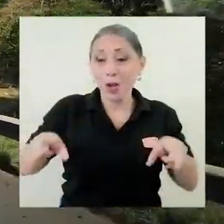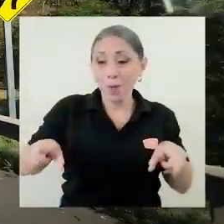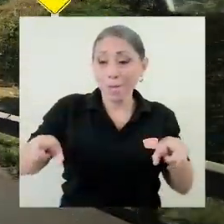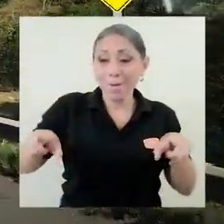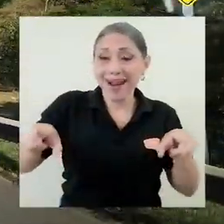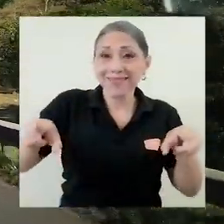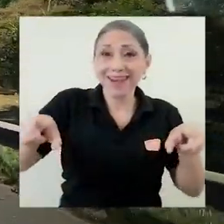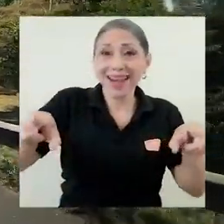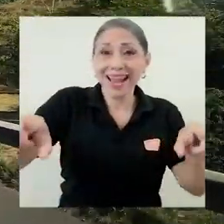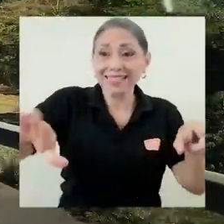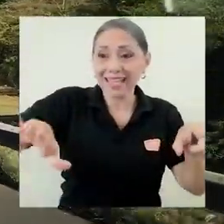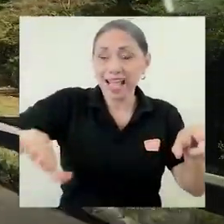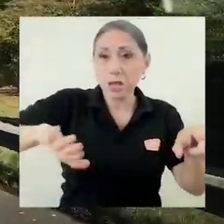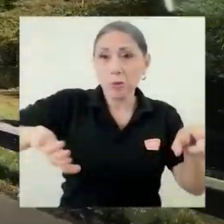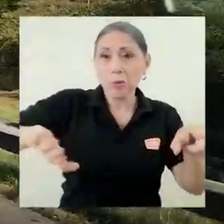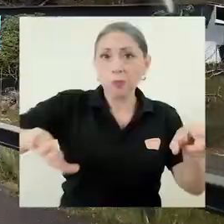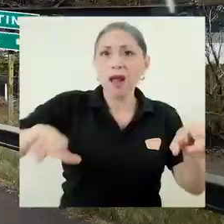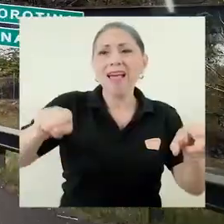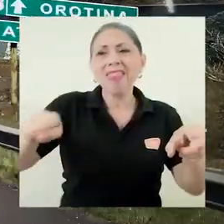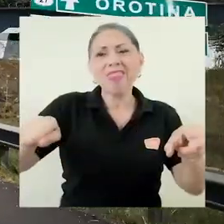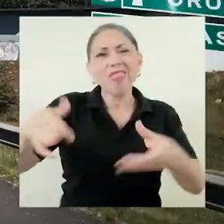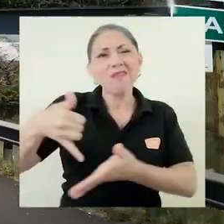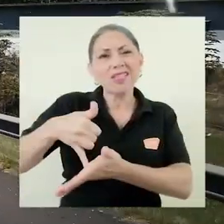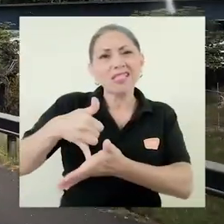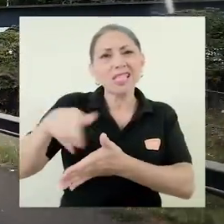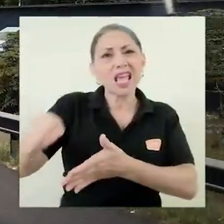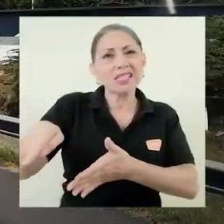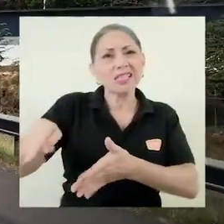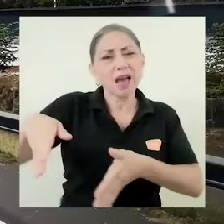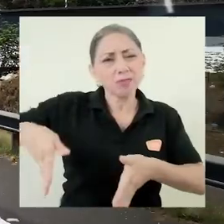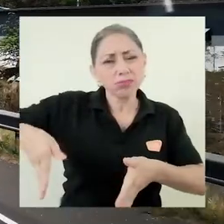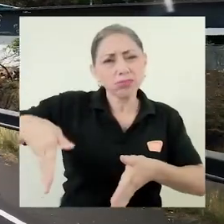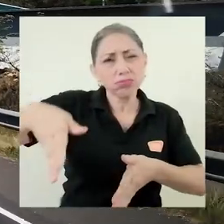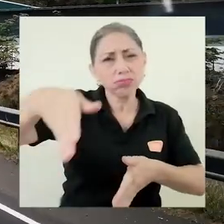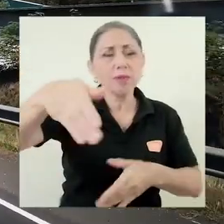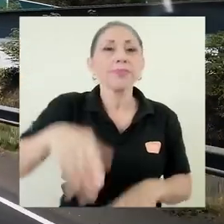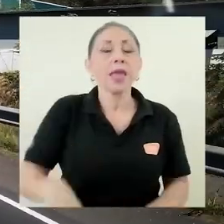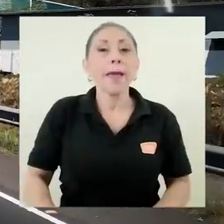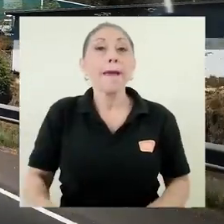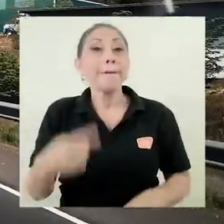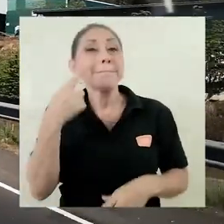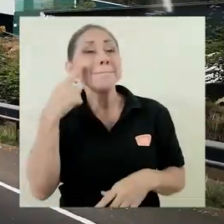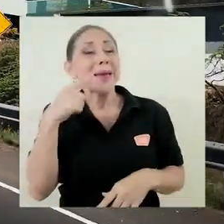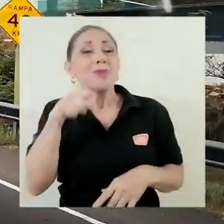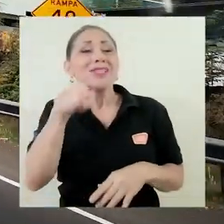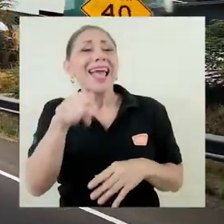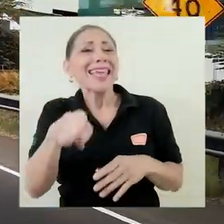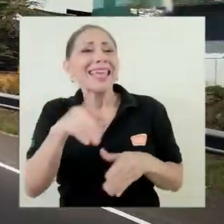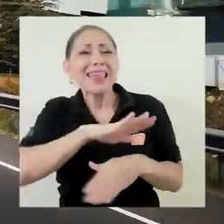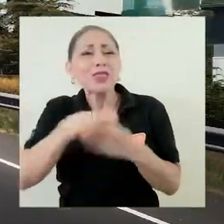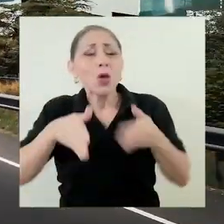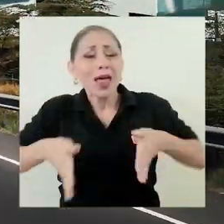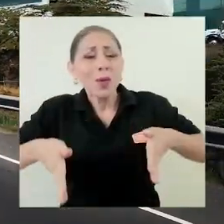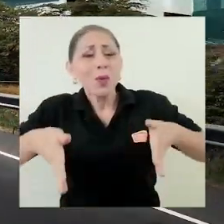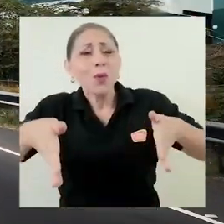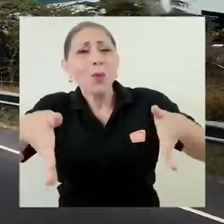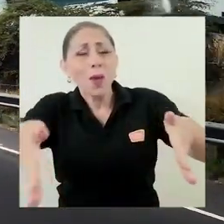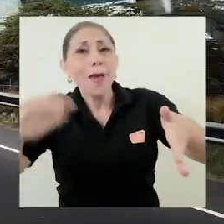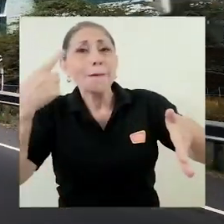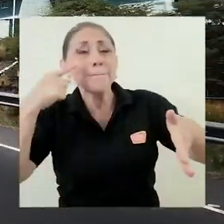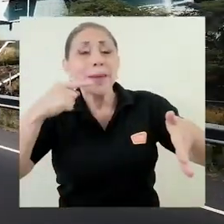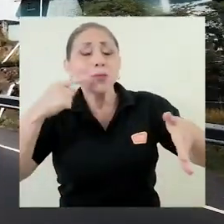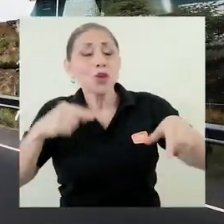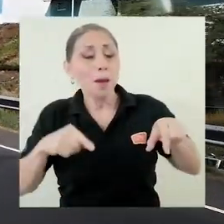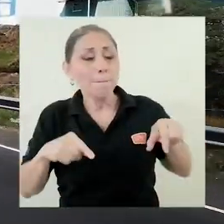contención a lo largo de la ruta. Lo importante, de hecho, que sí es muy recurrente en toda la vía, son las discontinuidades entre barreras,